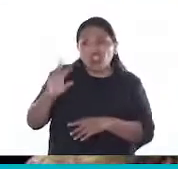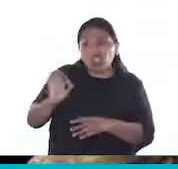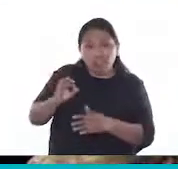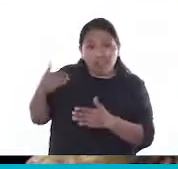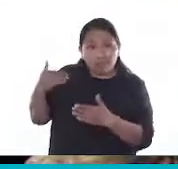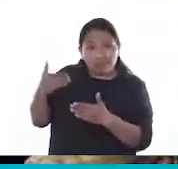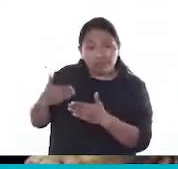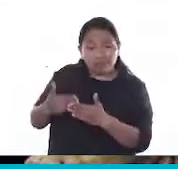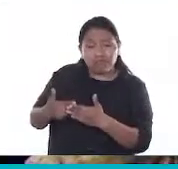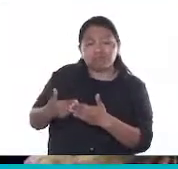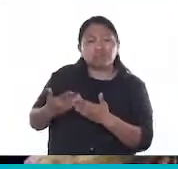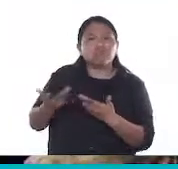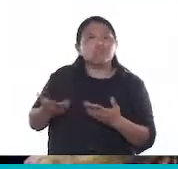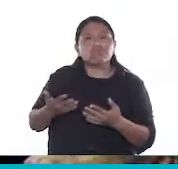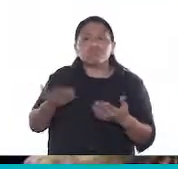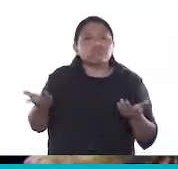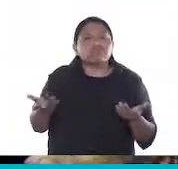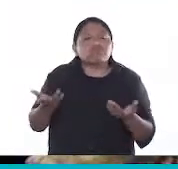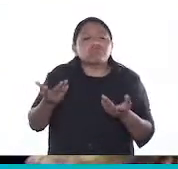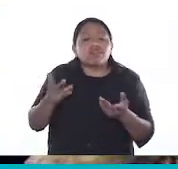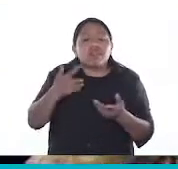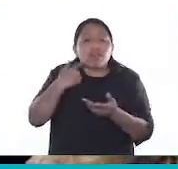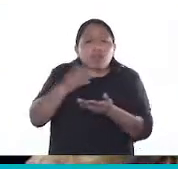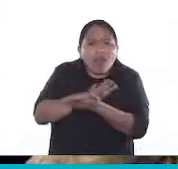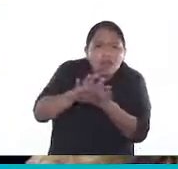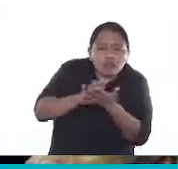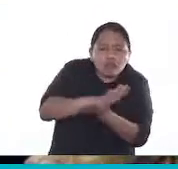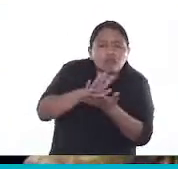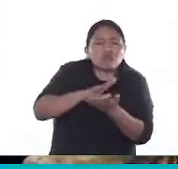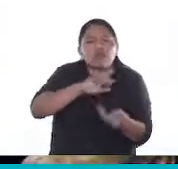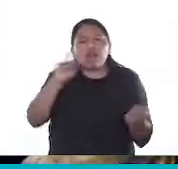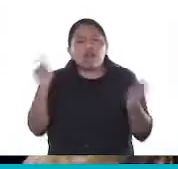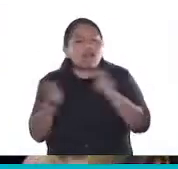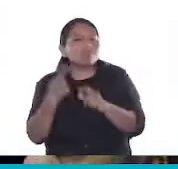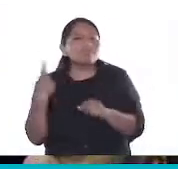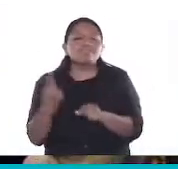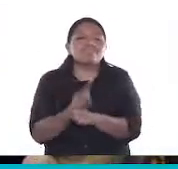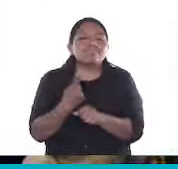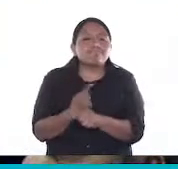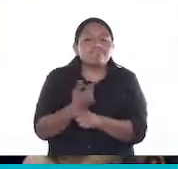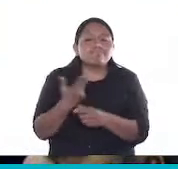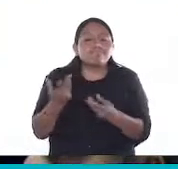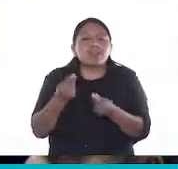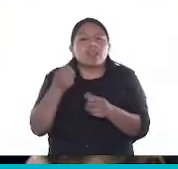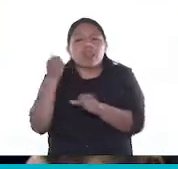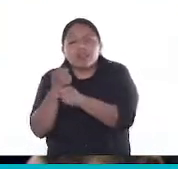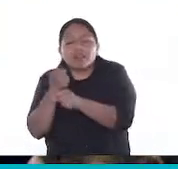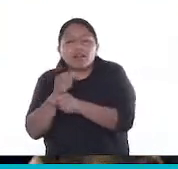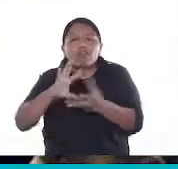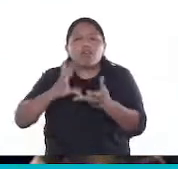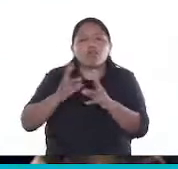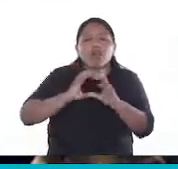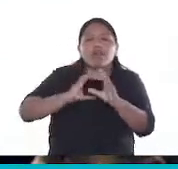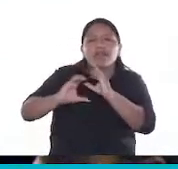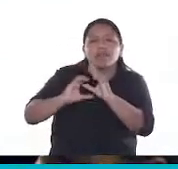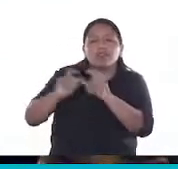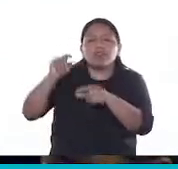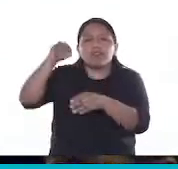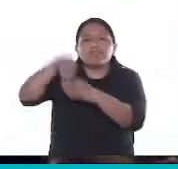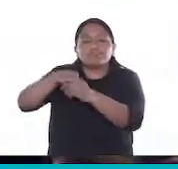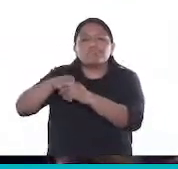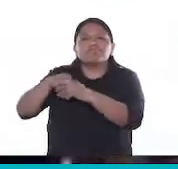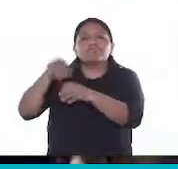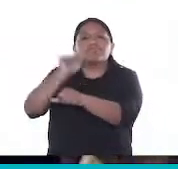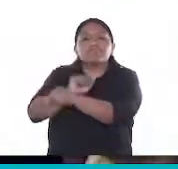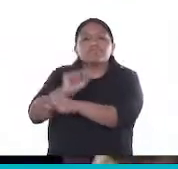nunca se le pudo dar una vuelta de tuerca, nunca se pensó y nunca se trabajó en distintas formas de comunicación de los internos.